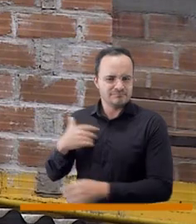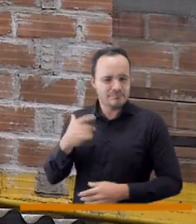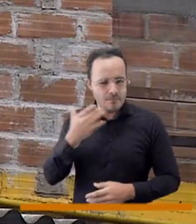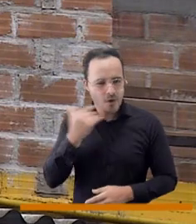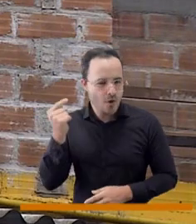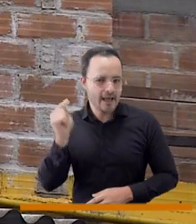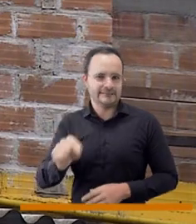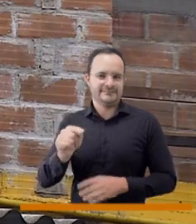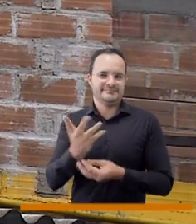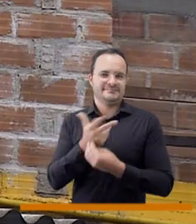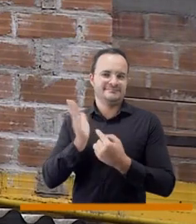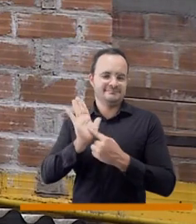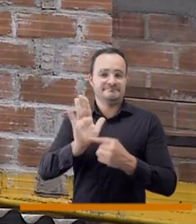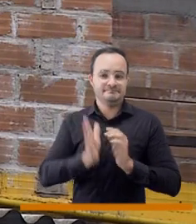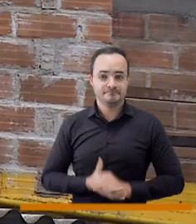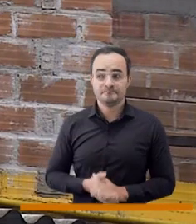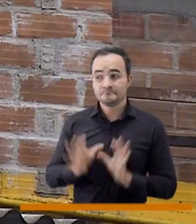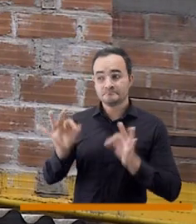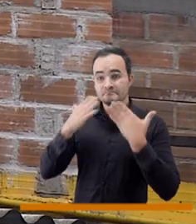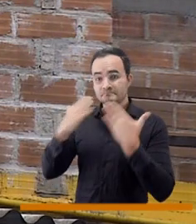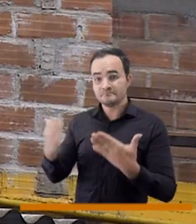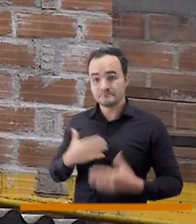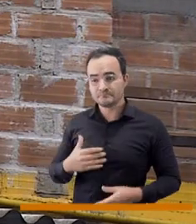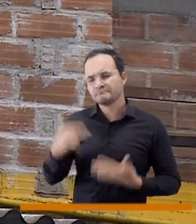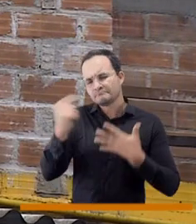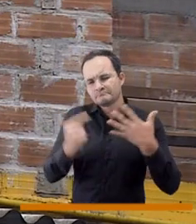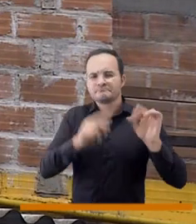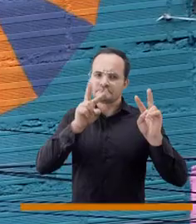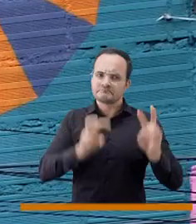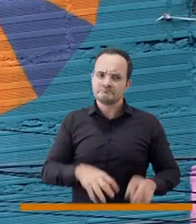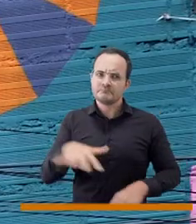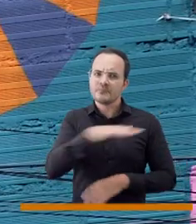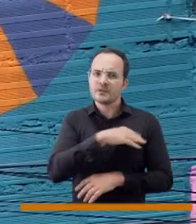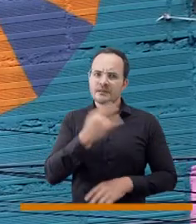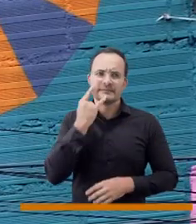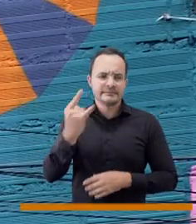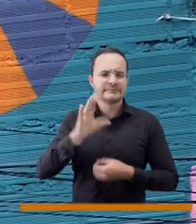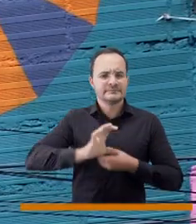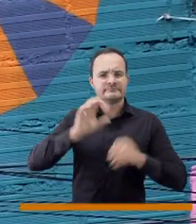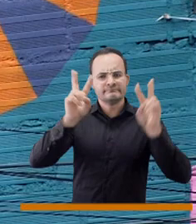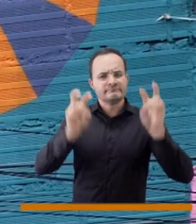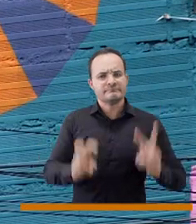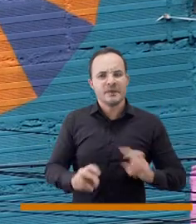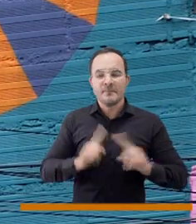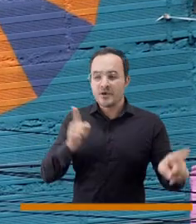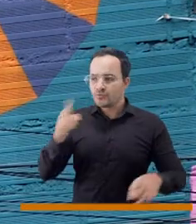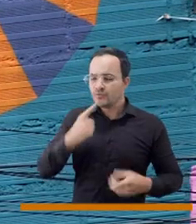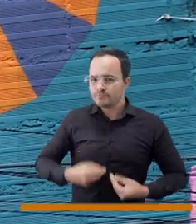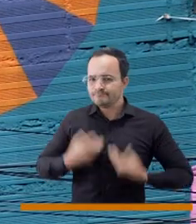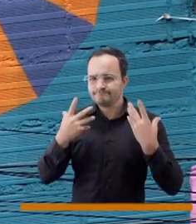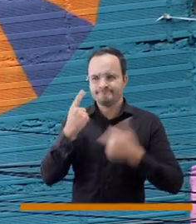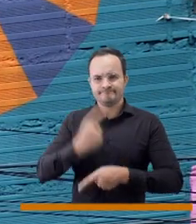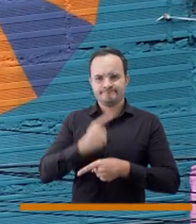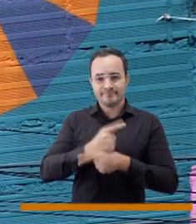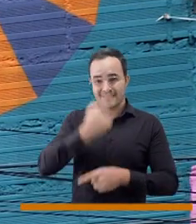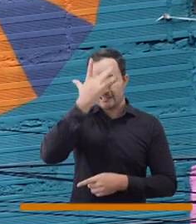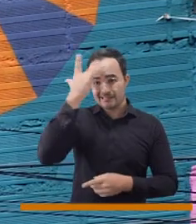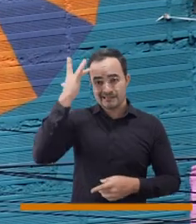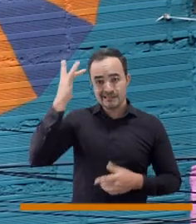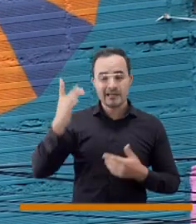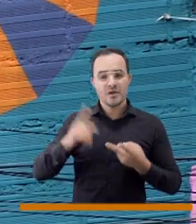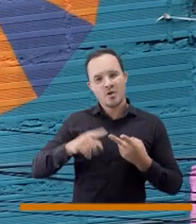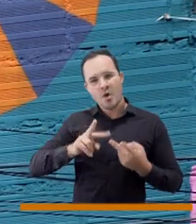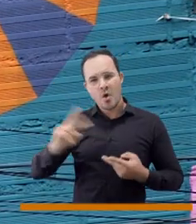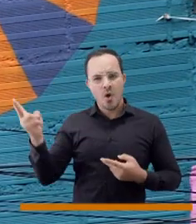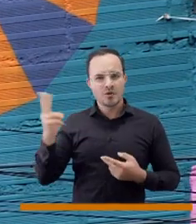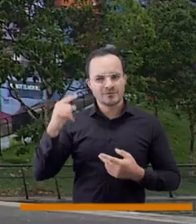priorizado dos temas entre los muchos asuntos que toca un concejal de un distrito como el nuestro, y estamos hablando de salud mental y